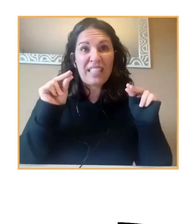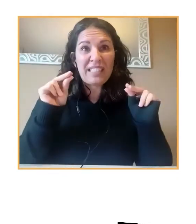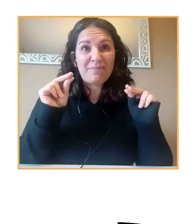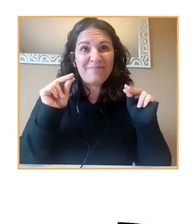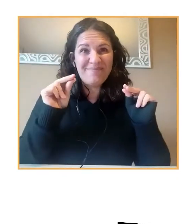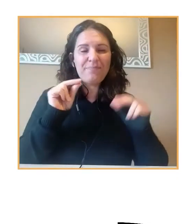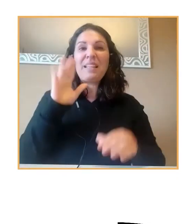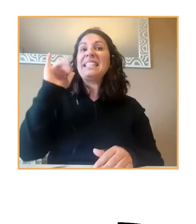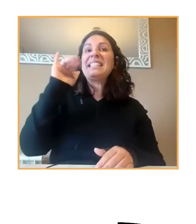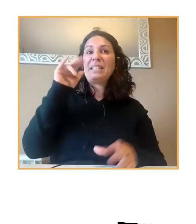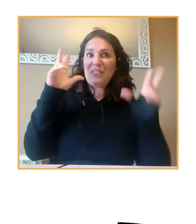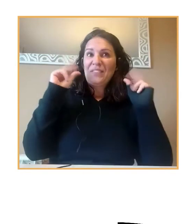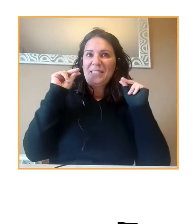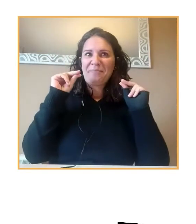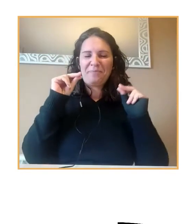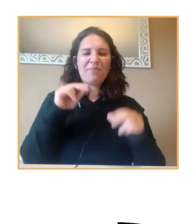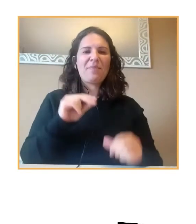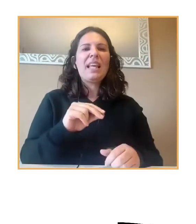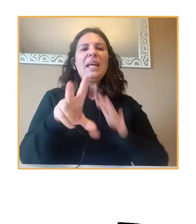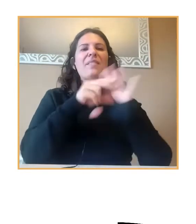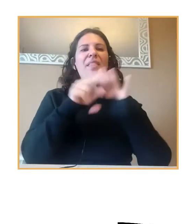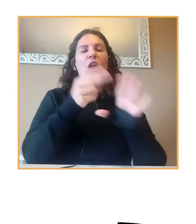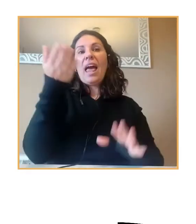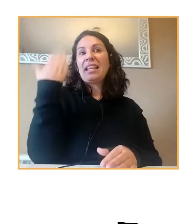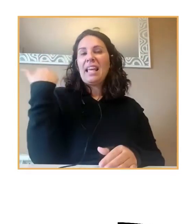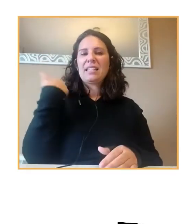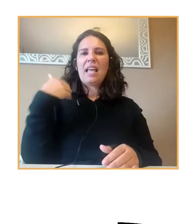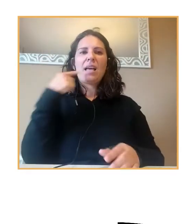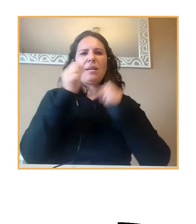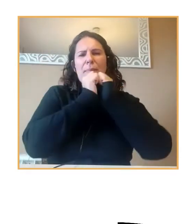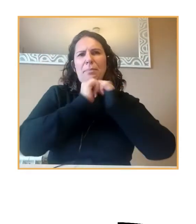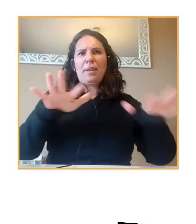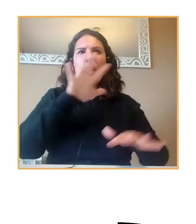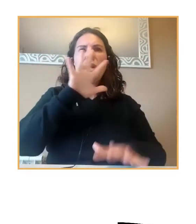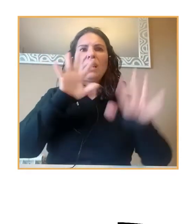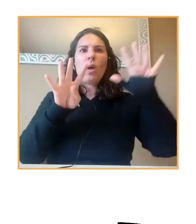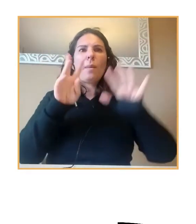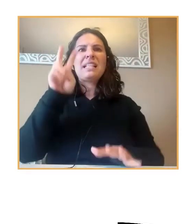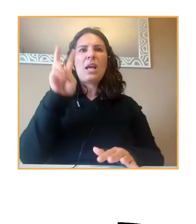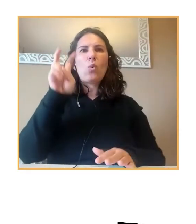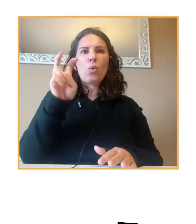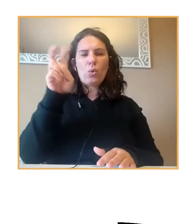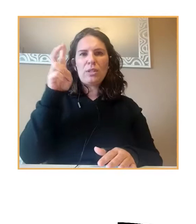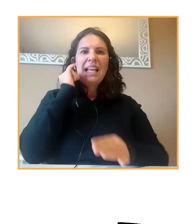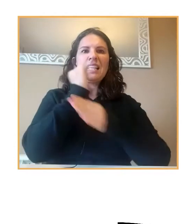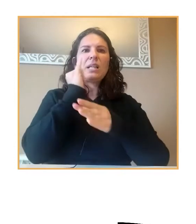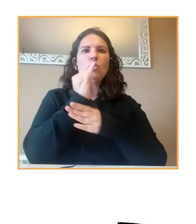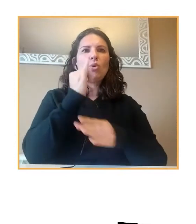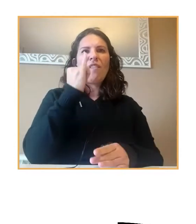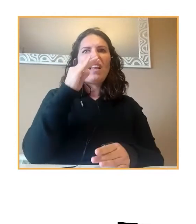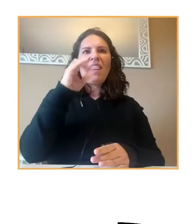y el vídeo de ayer que ya se ha hecho viral de 59 segundos del instituto decide canario en la misma línea